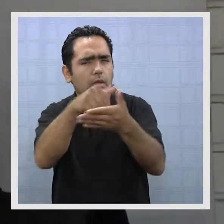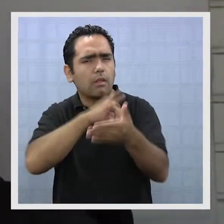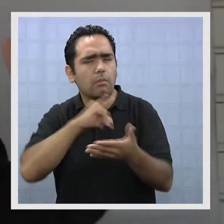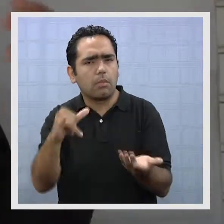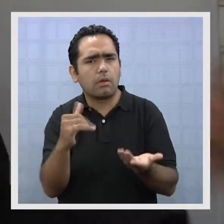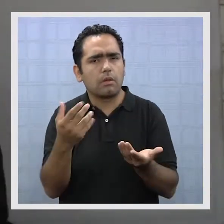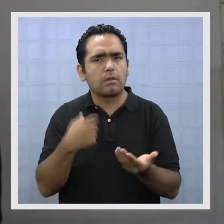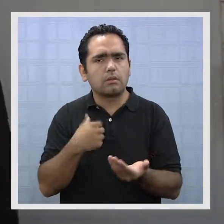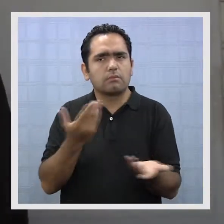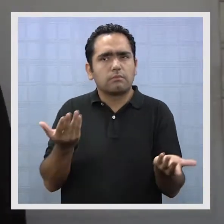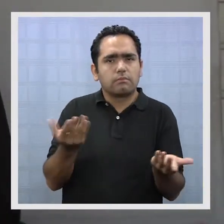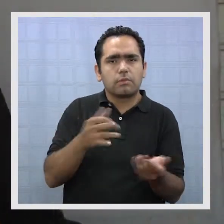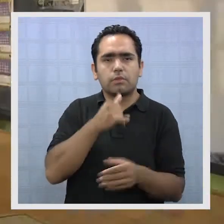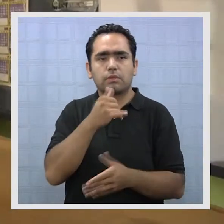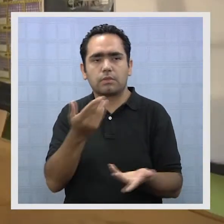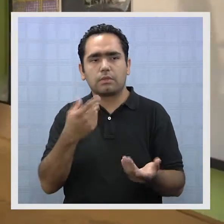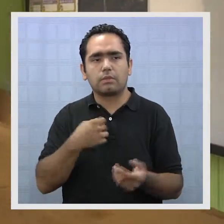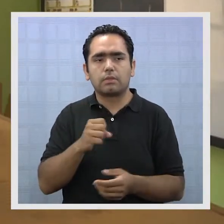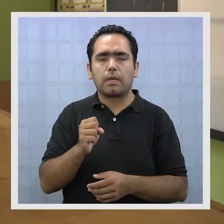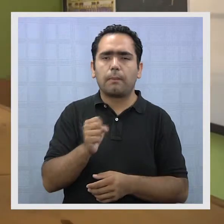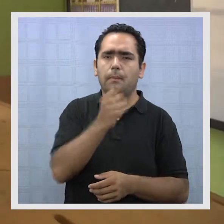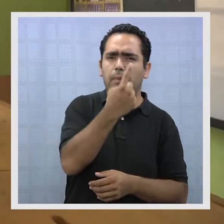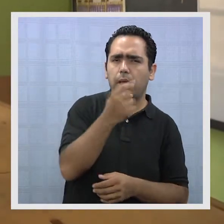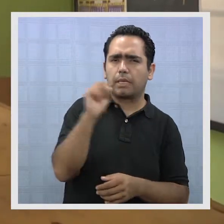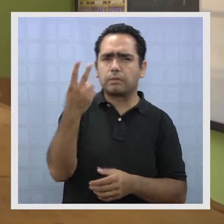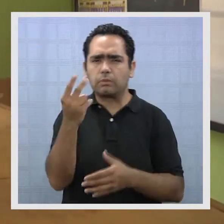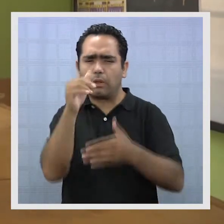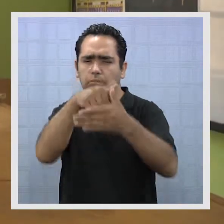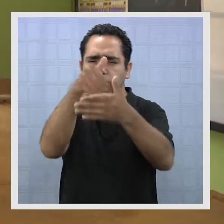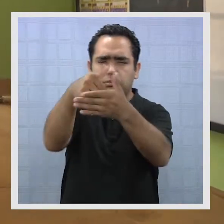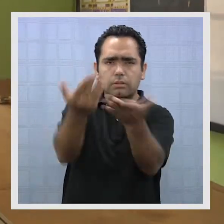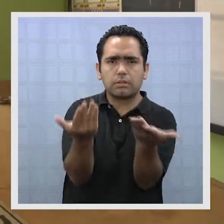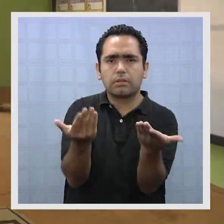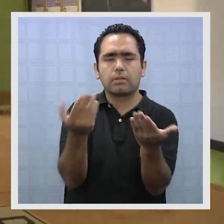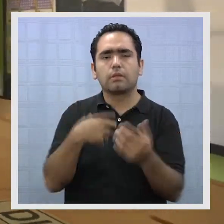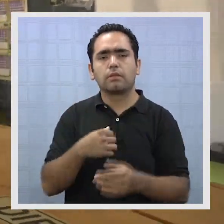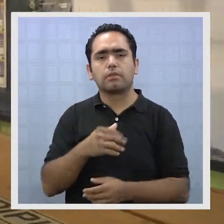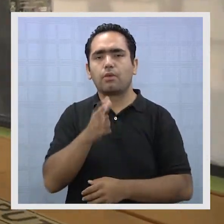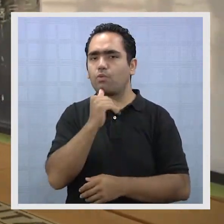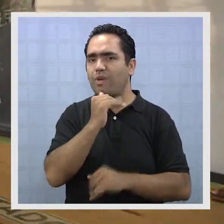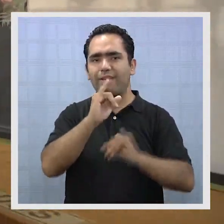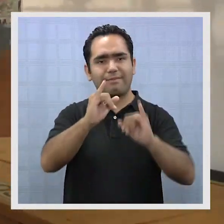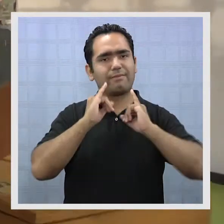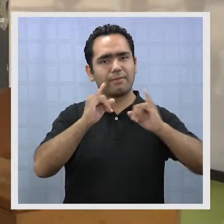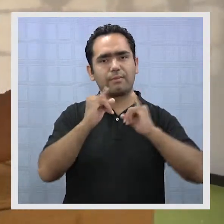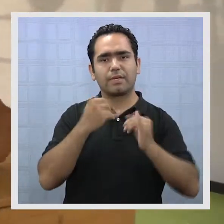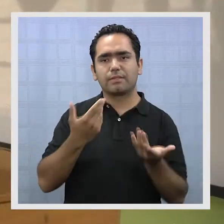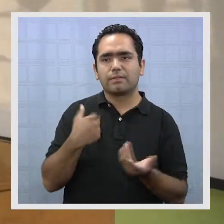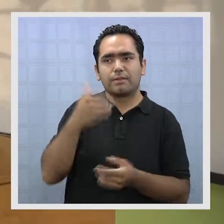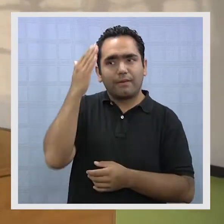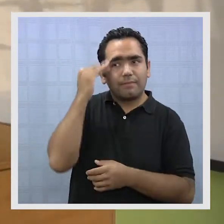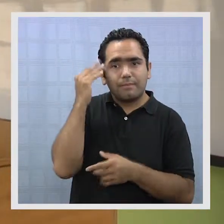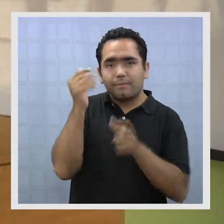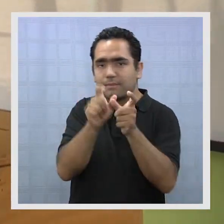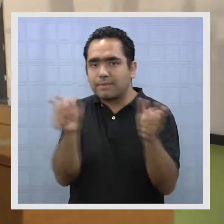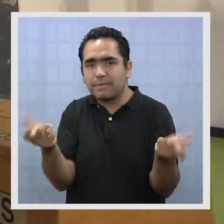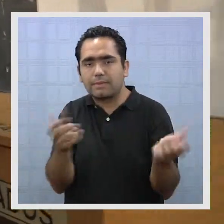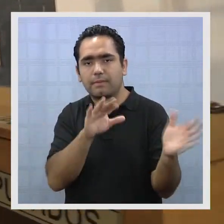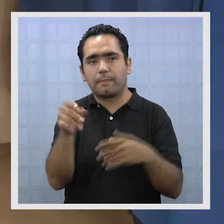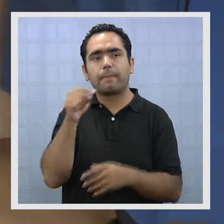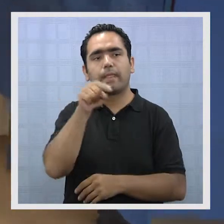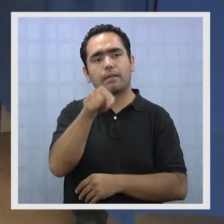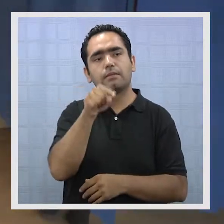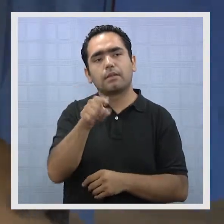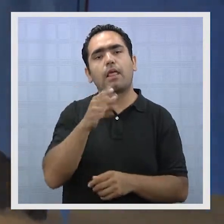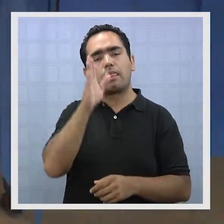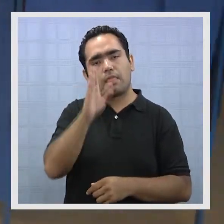que incluso que a nivel parlamentario habría primera y segunda vuelta. nivel parlamentario. O sea, una desinformación, una falta de educación cívica. Un motivo más para seguir